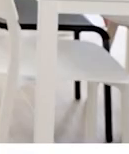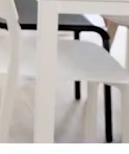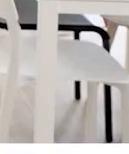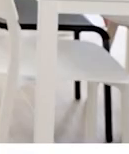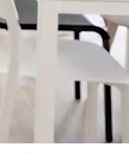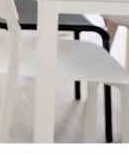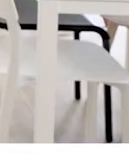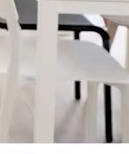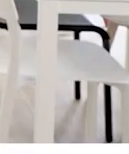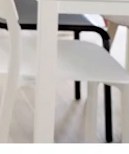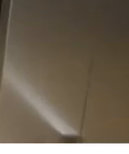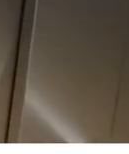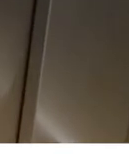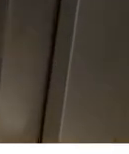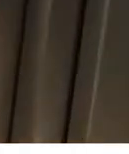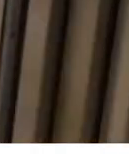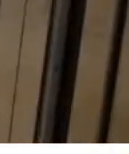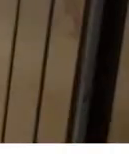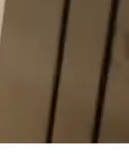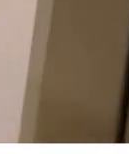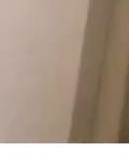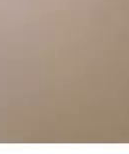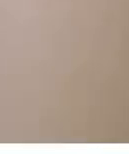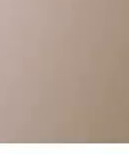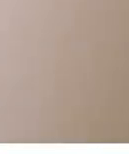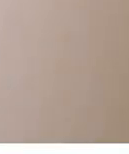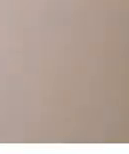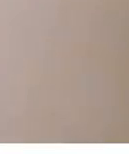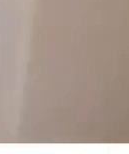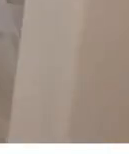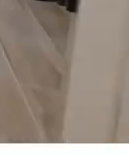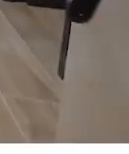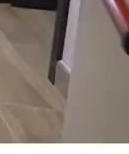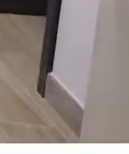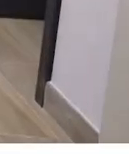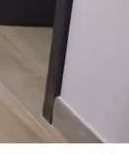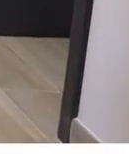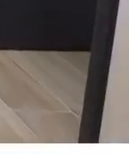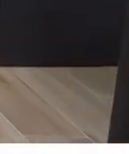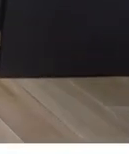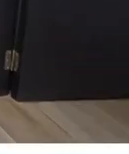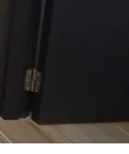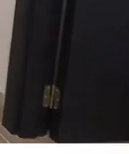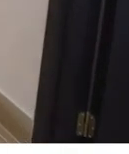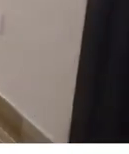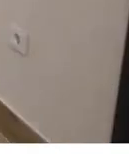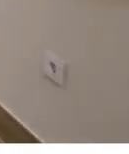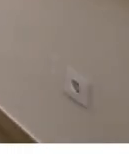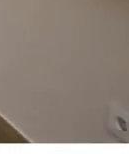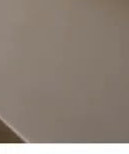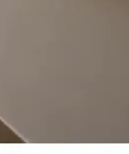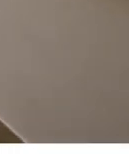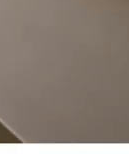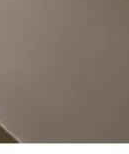autonomía personal Y las relaciones sociales Contamos con un equipo De atención integral Enfocado en acompañar Las necesidades sanitarias Psicológicas y sociales De